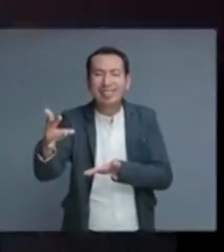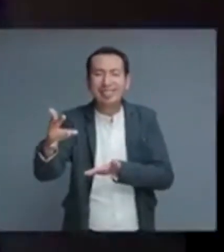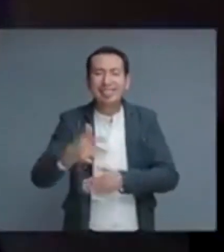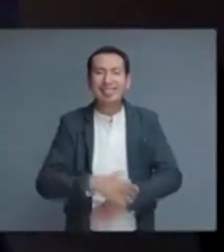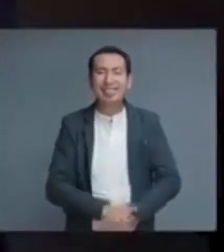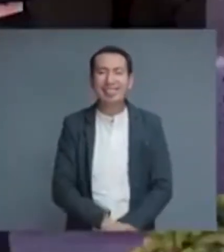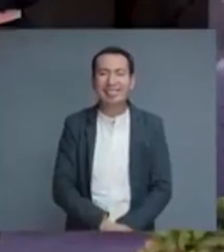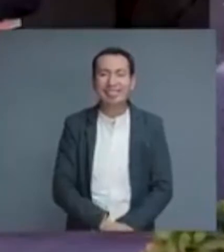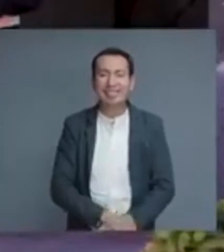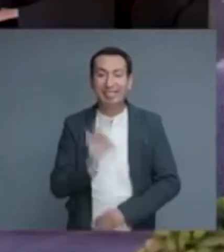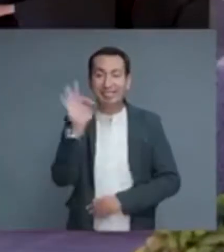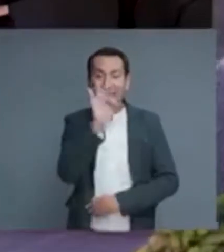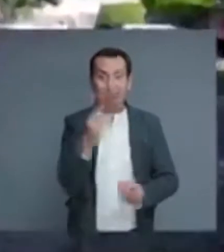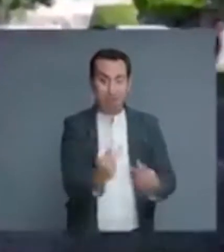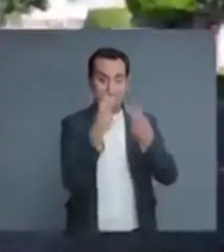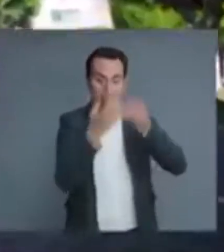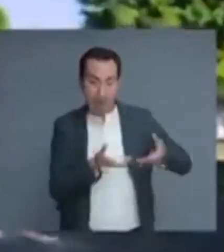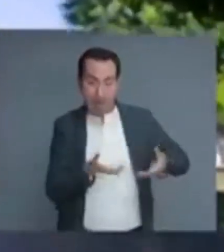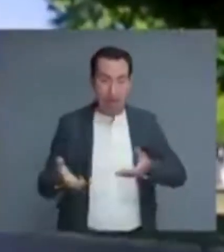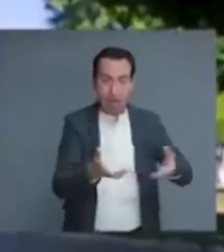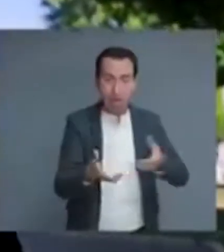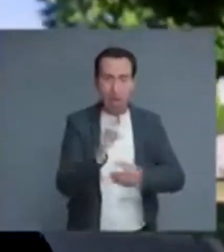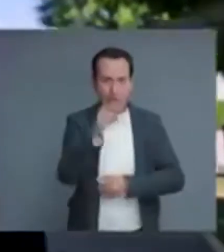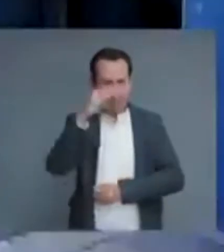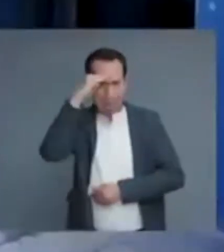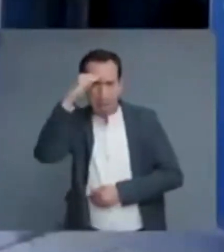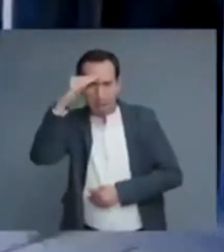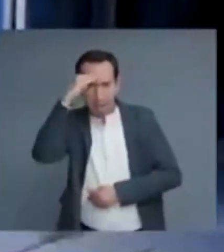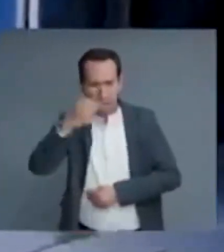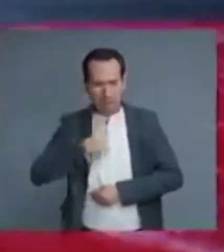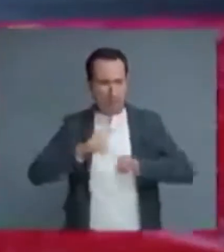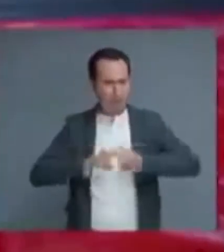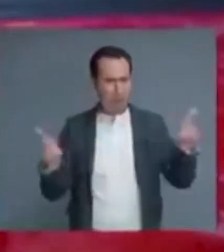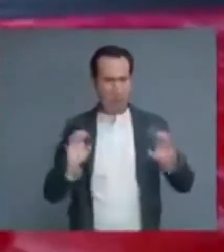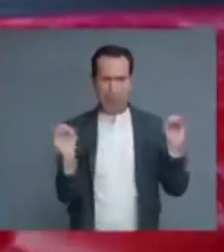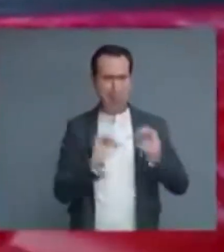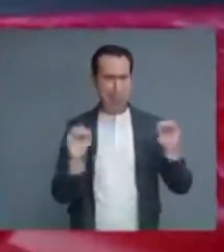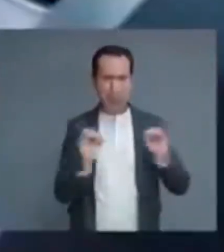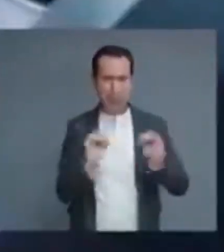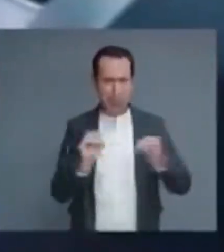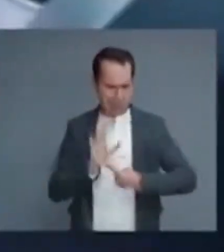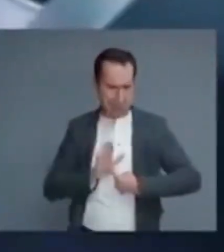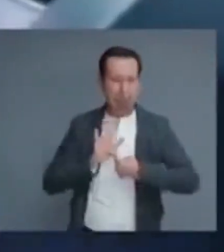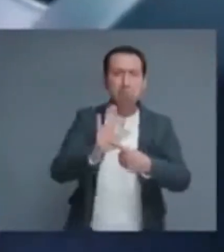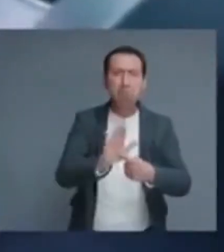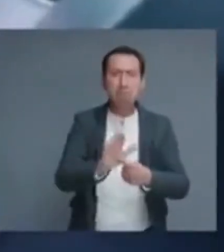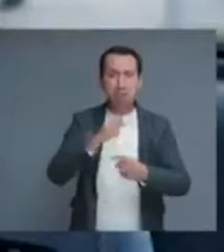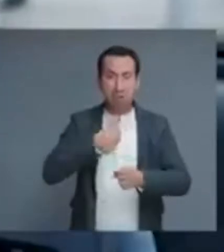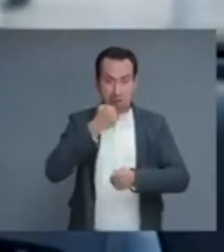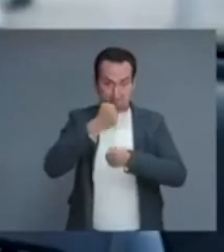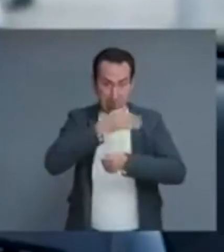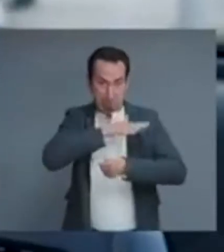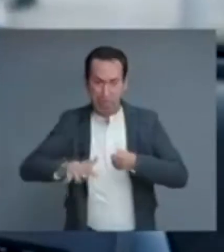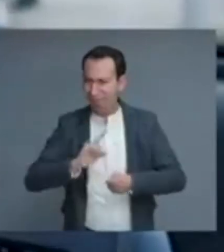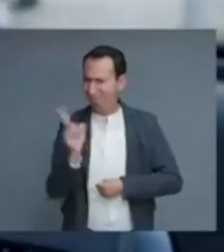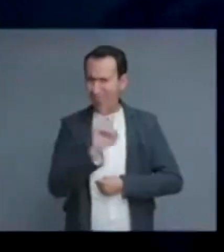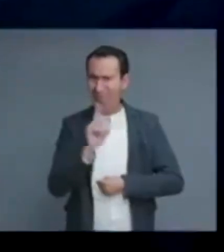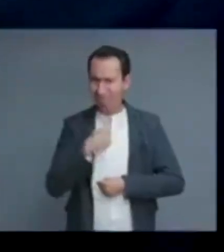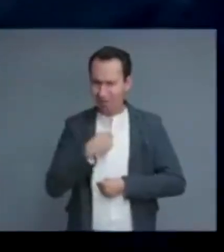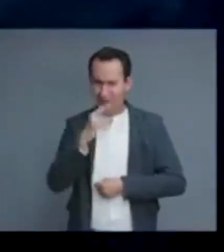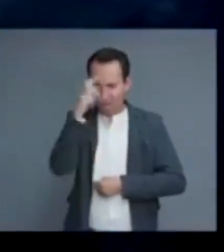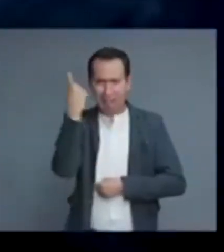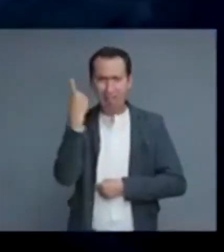847 personas fueron atendidas por primera vez. Se otorgaron 1.551 credenciales a personas con